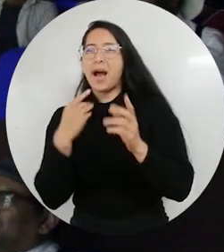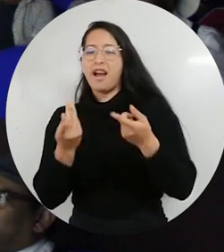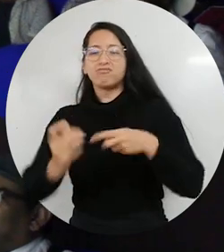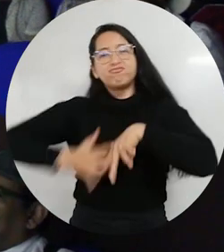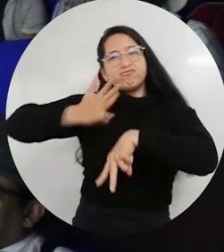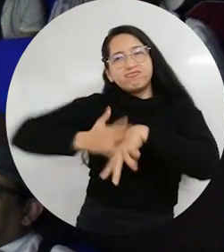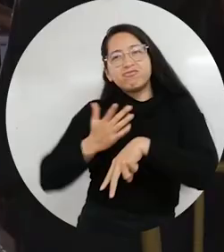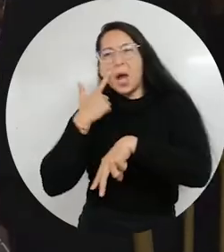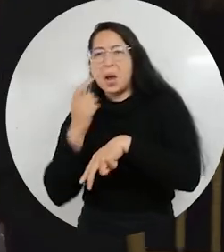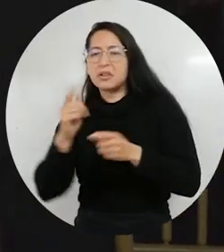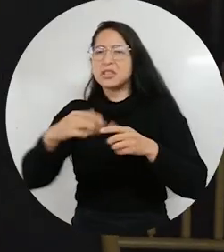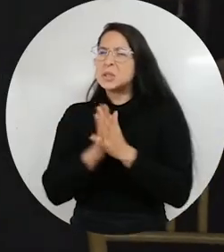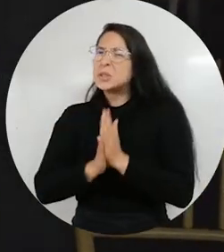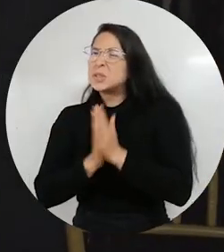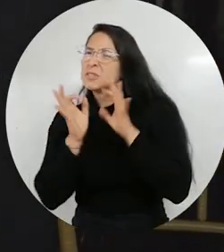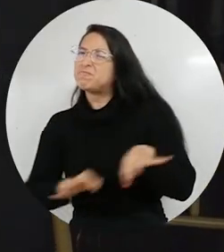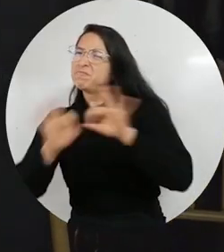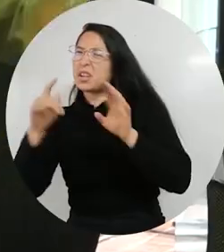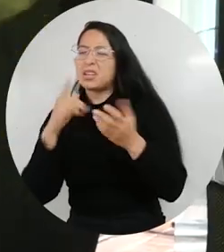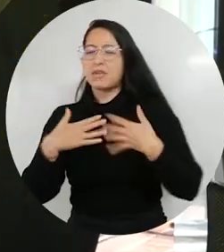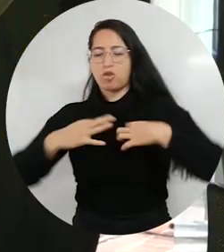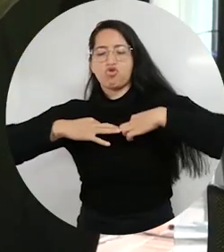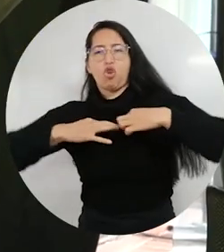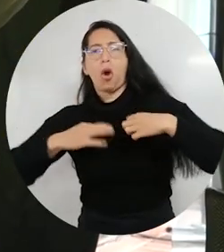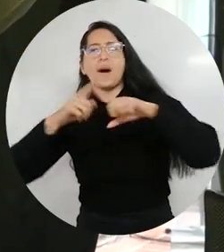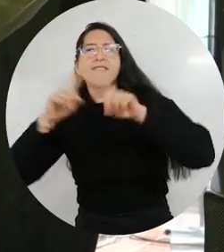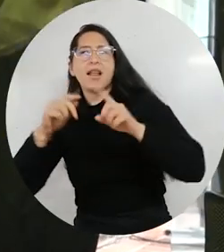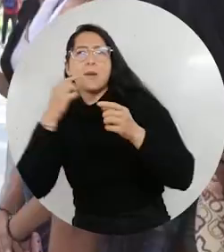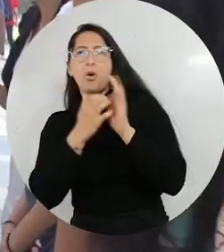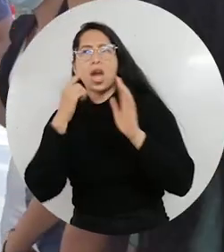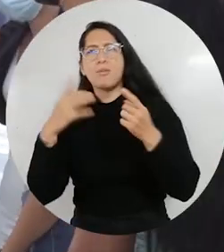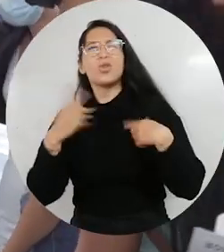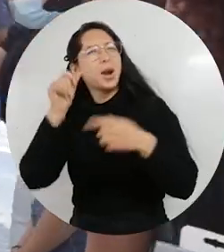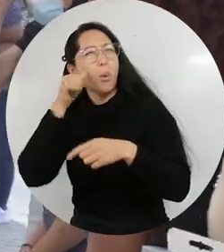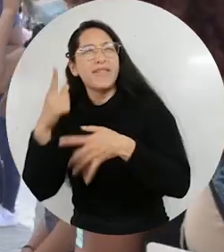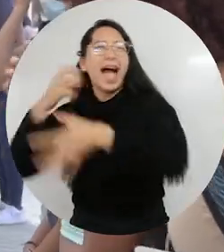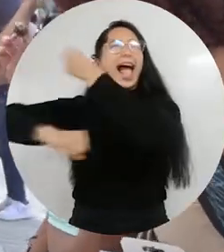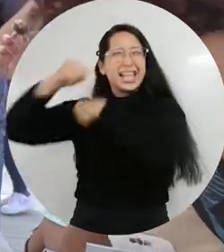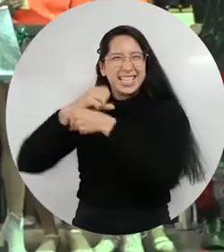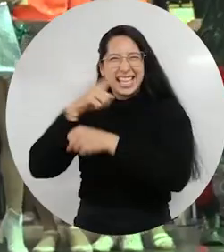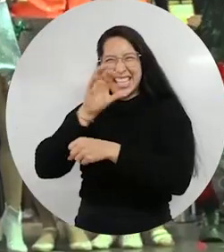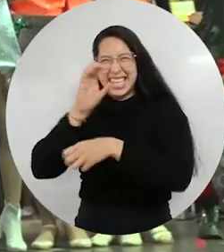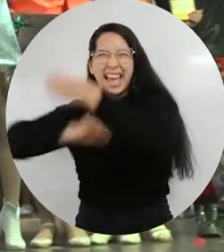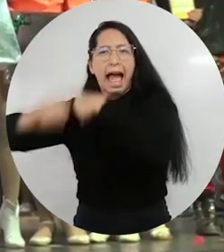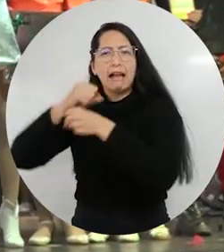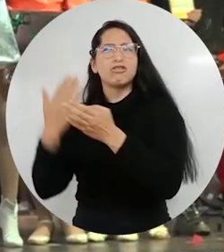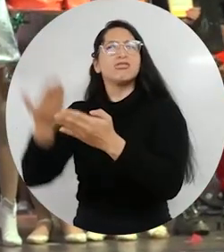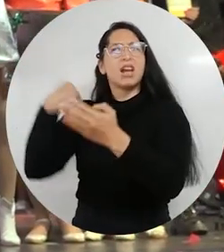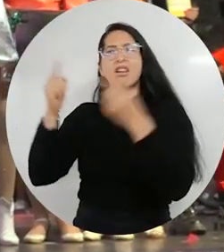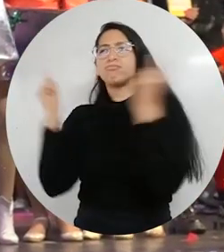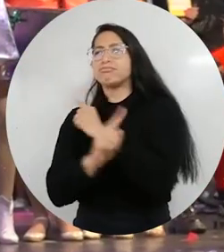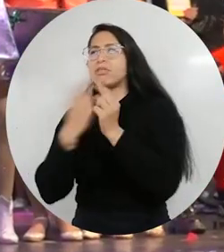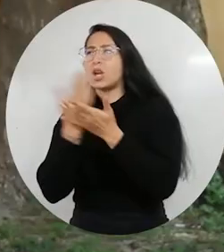a poder vestirme de manera diferente. Busqué qué ropa tenía yo parecida a esa época y también traje varias y les